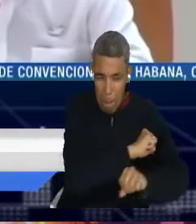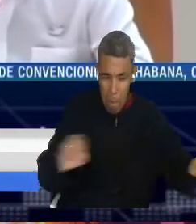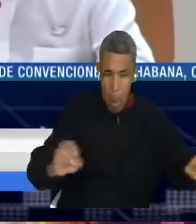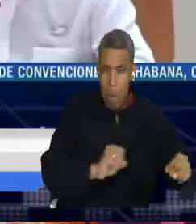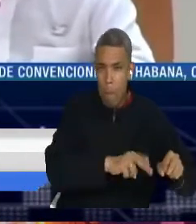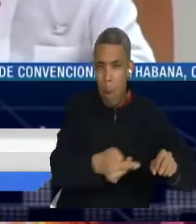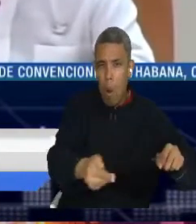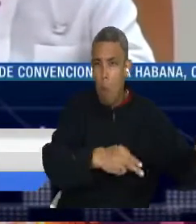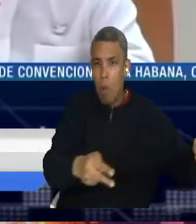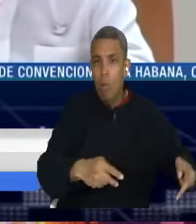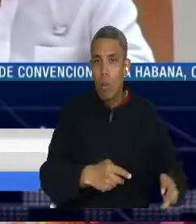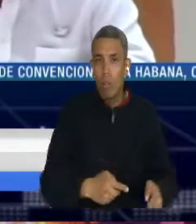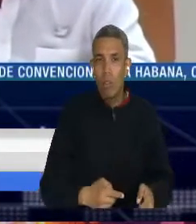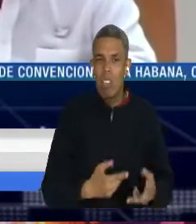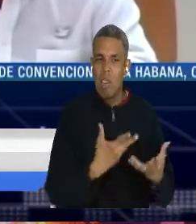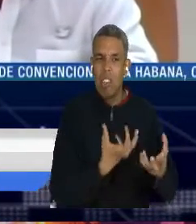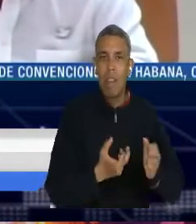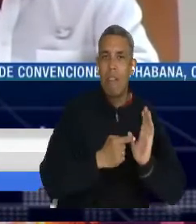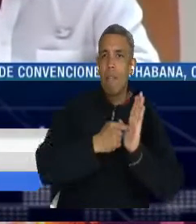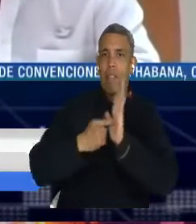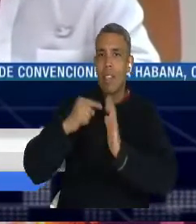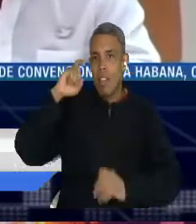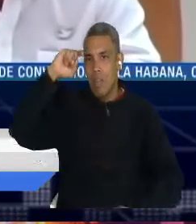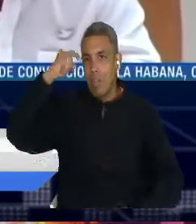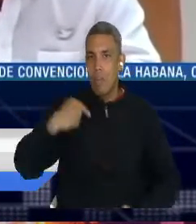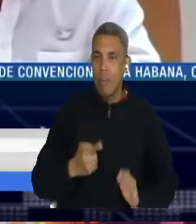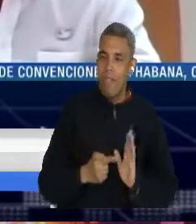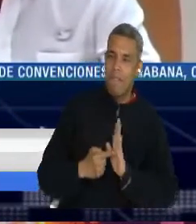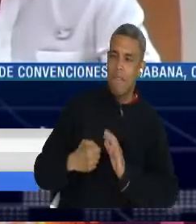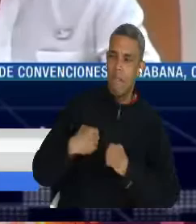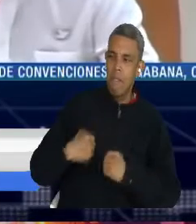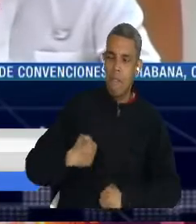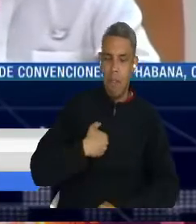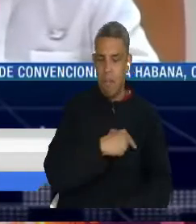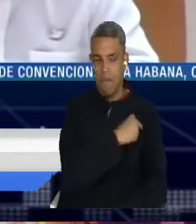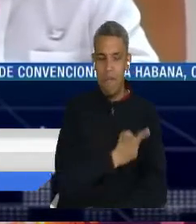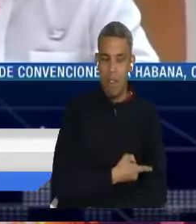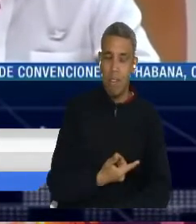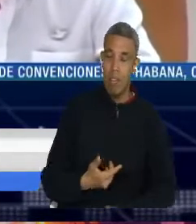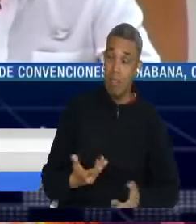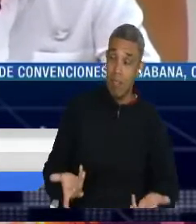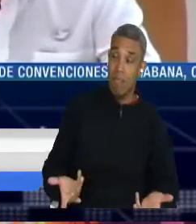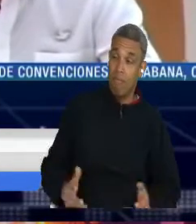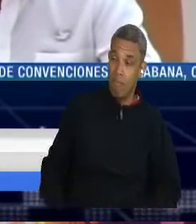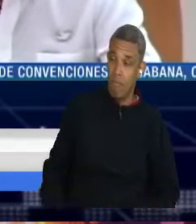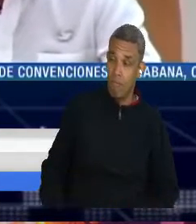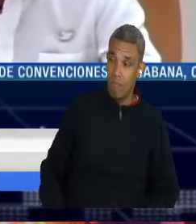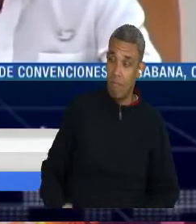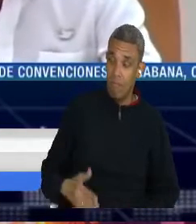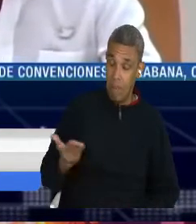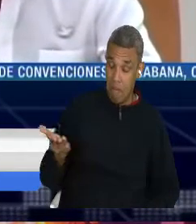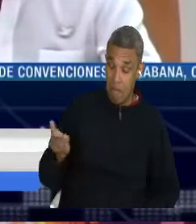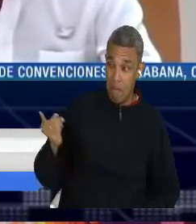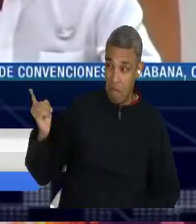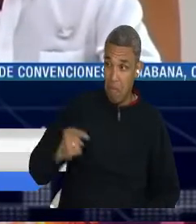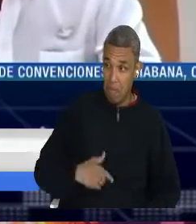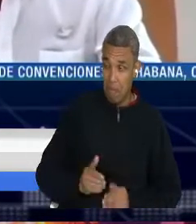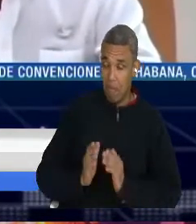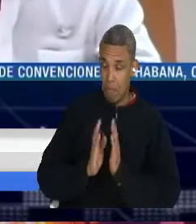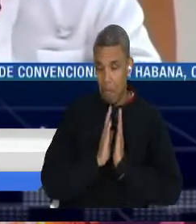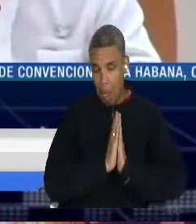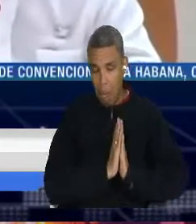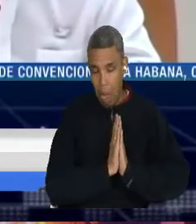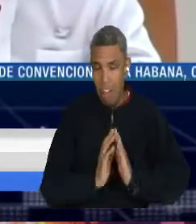víctimas quedan en el medio. Hoy tenemos ocho millones de víctimas, las cuales, según reportes de la Unidad para las